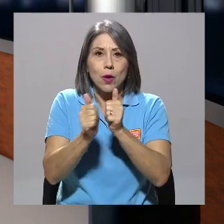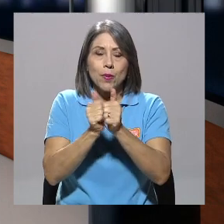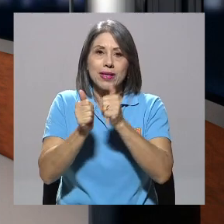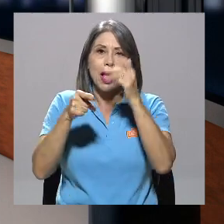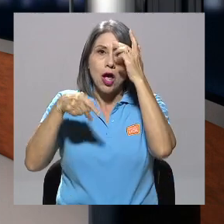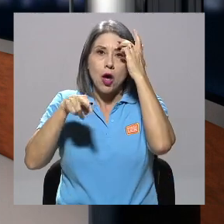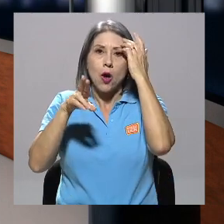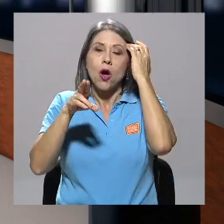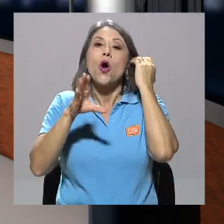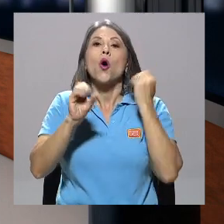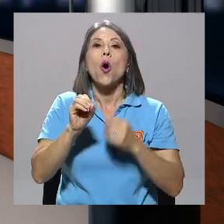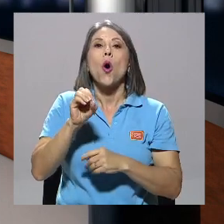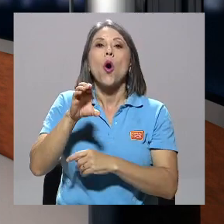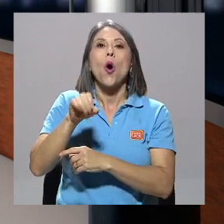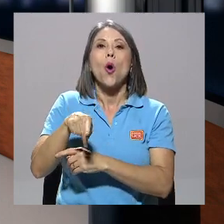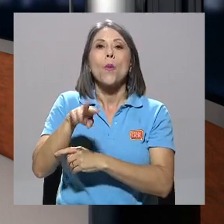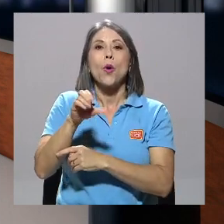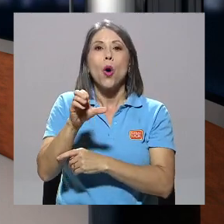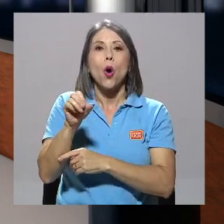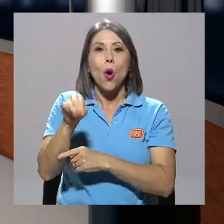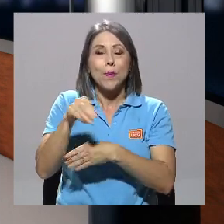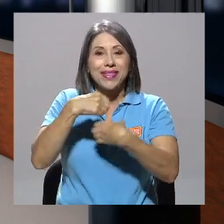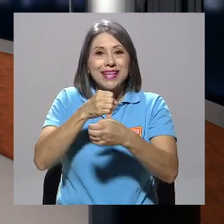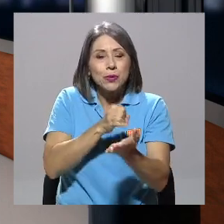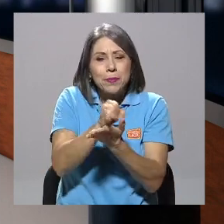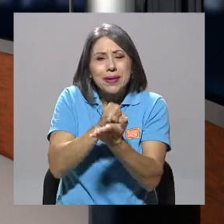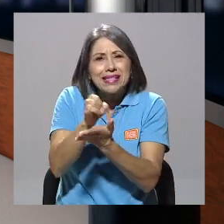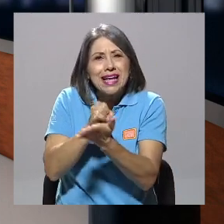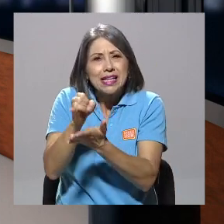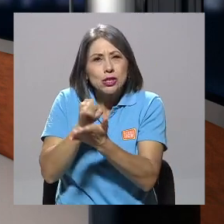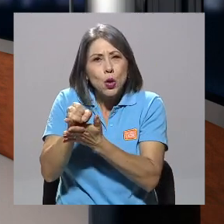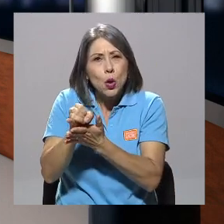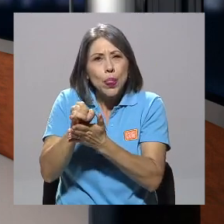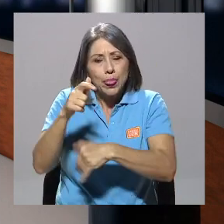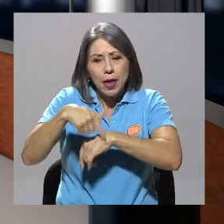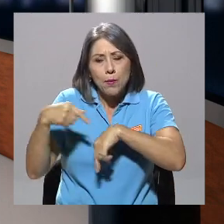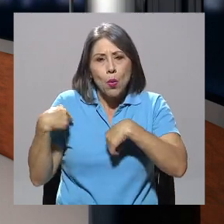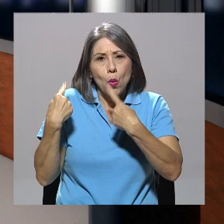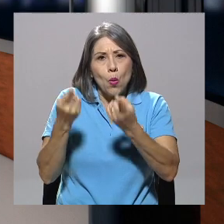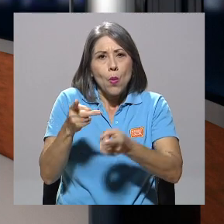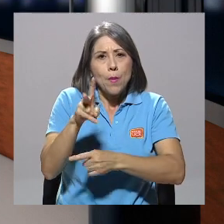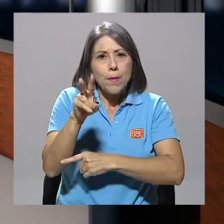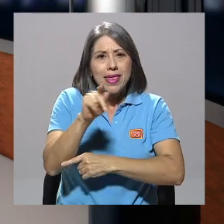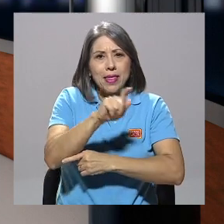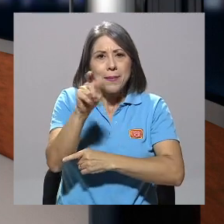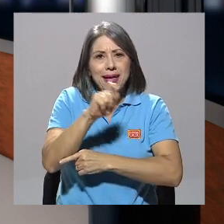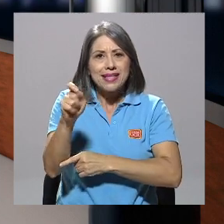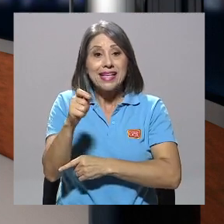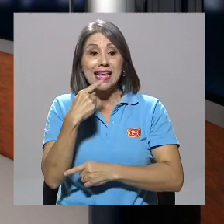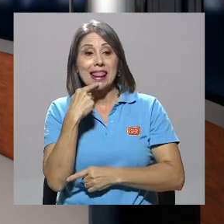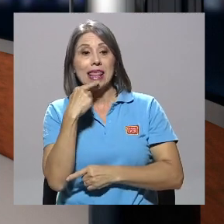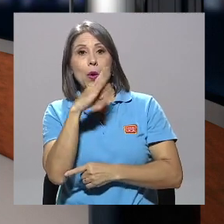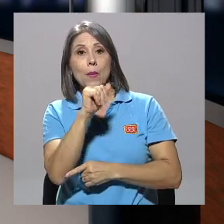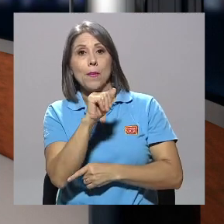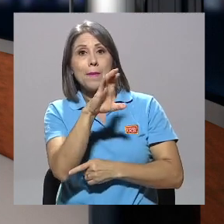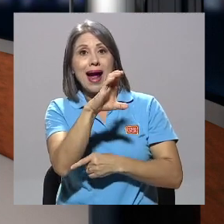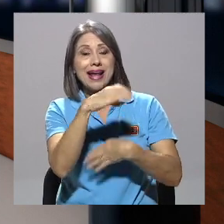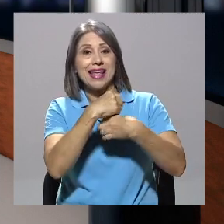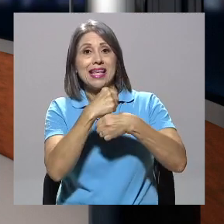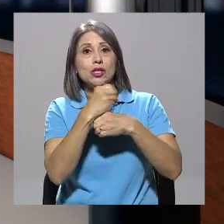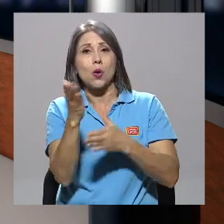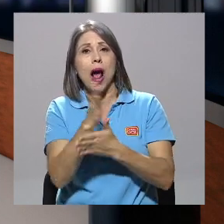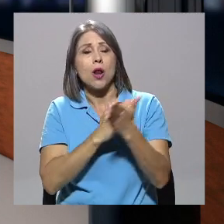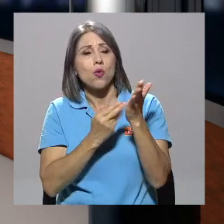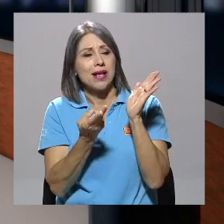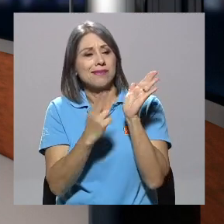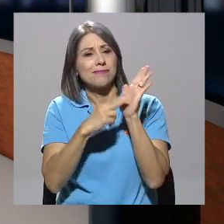Competencia, Coprocom, durante un periodo de 20 meses había determinado que el Back impuso cláusulas de